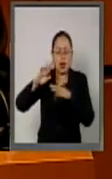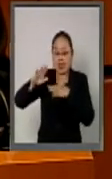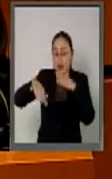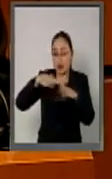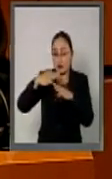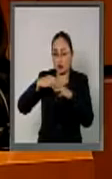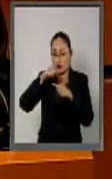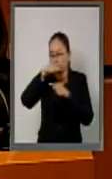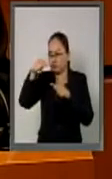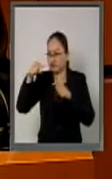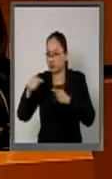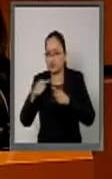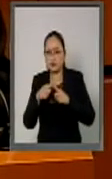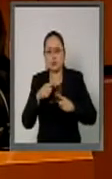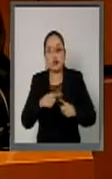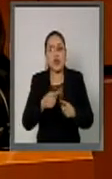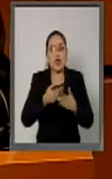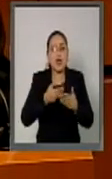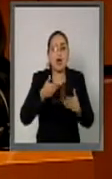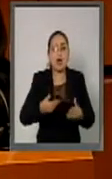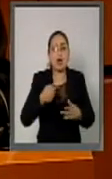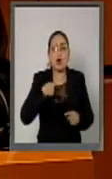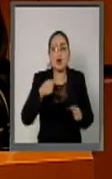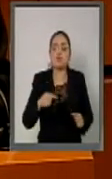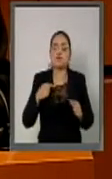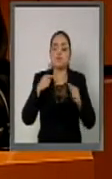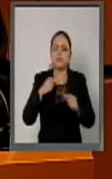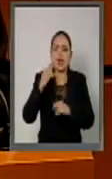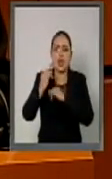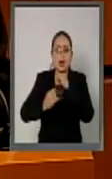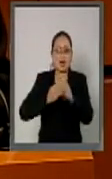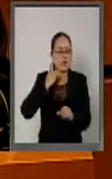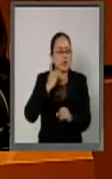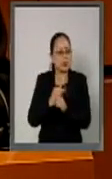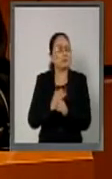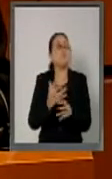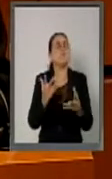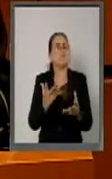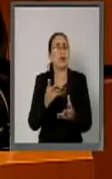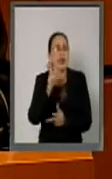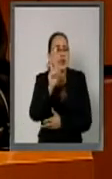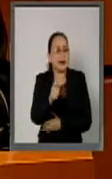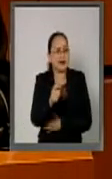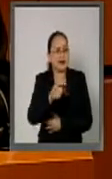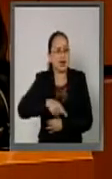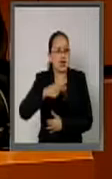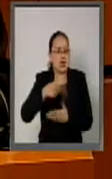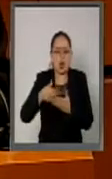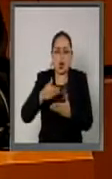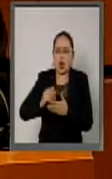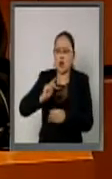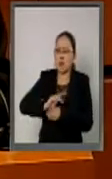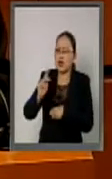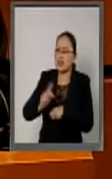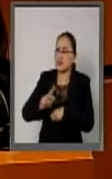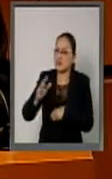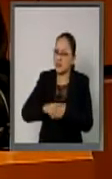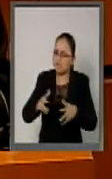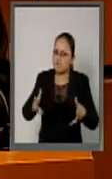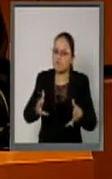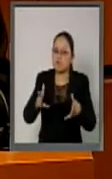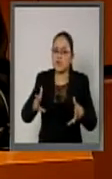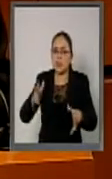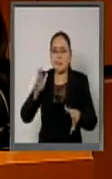que hoy nos posiciona en el ámbito internacional como un país más proactivo y un socio